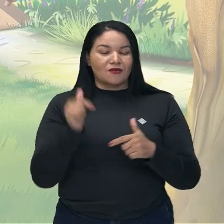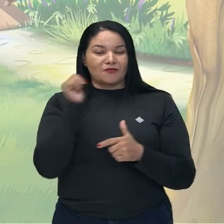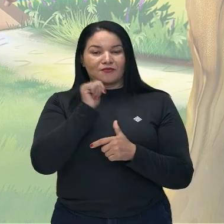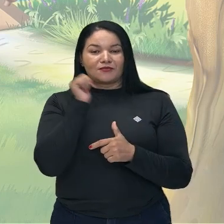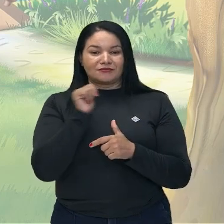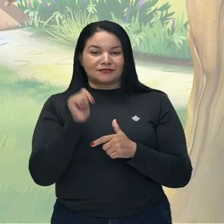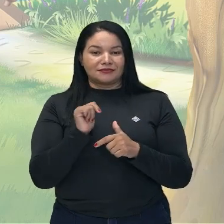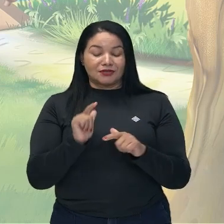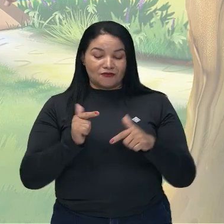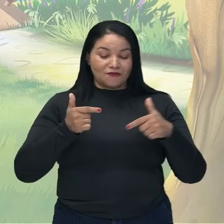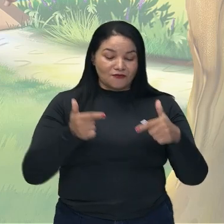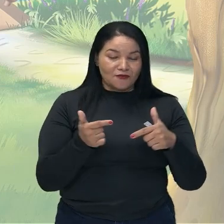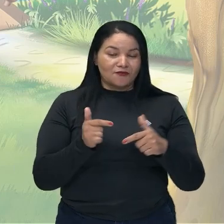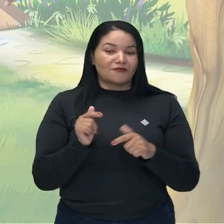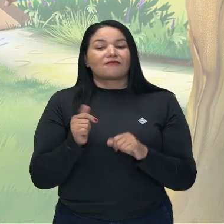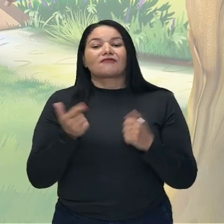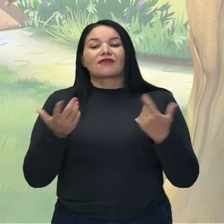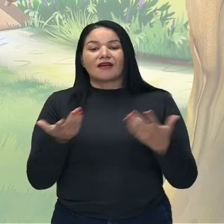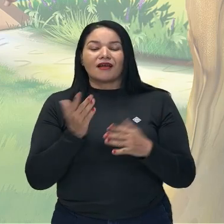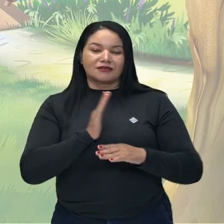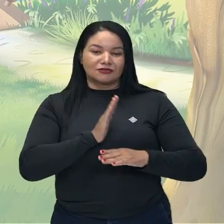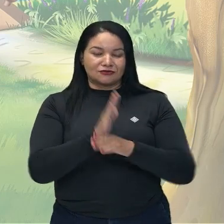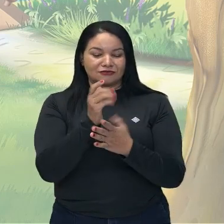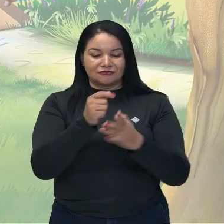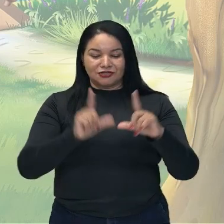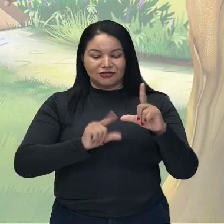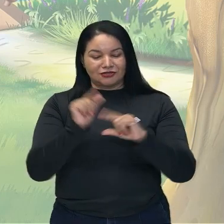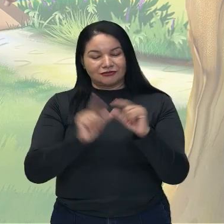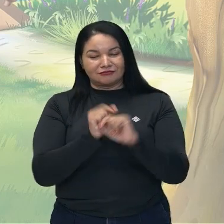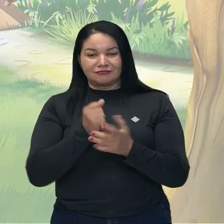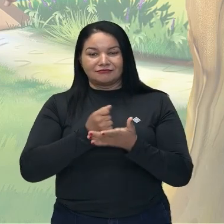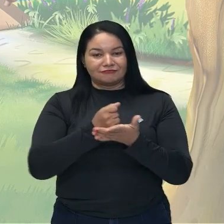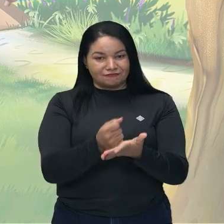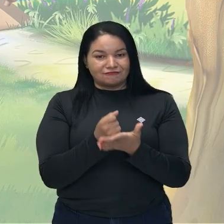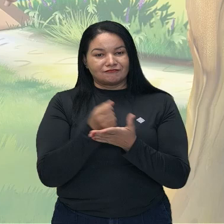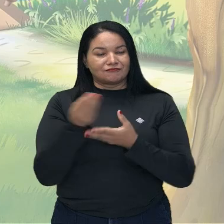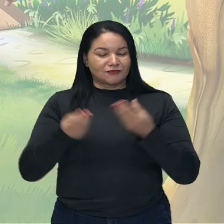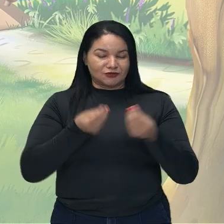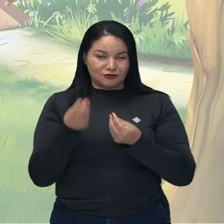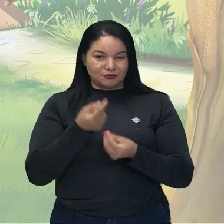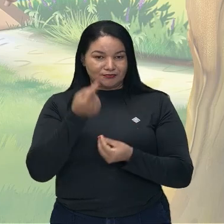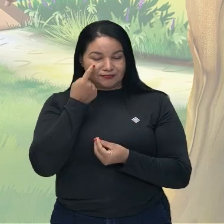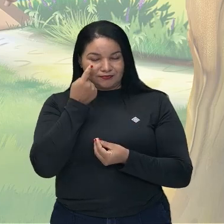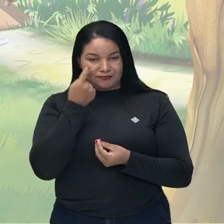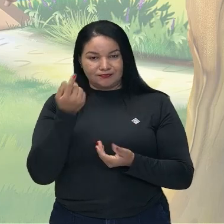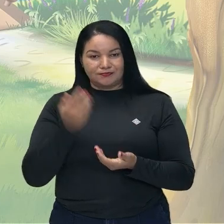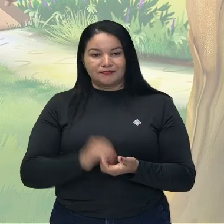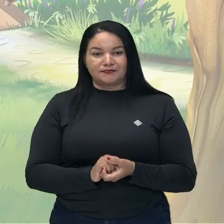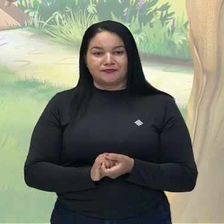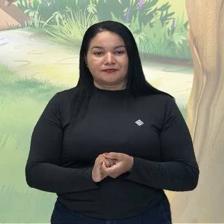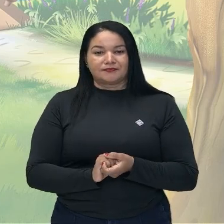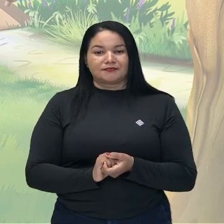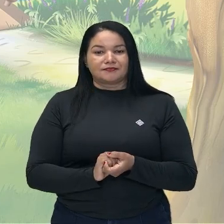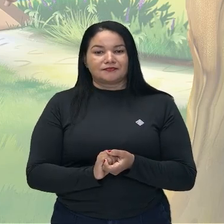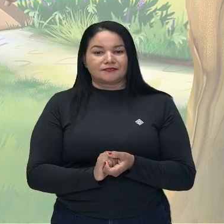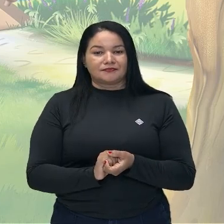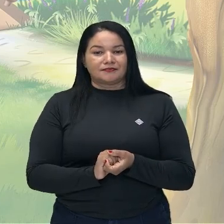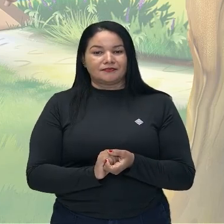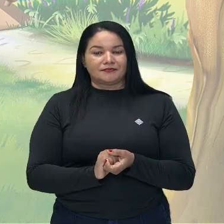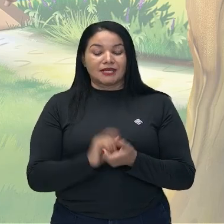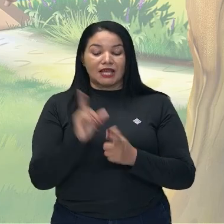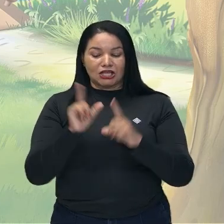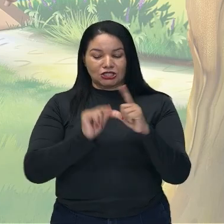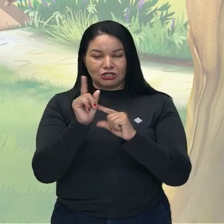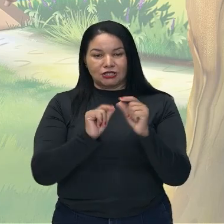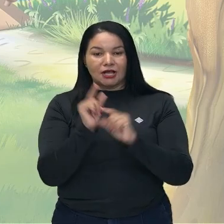la visión de Alicia, para ayudar a la estrella mágica. Entonces, Alicia encuentra la estrella mágica